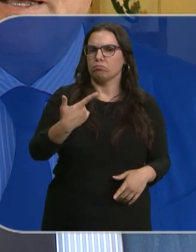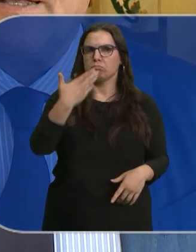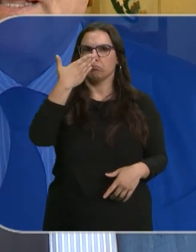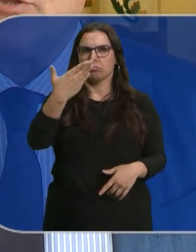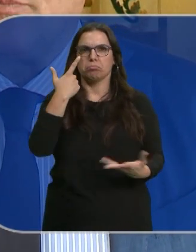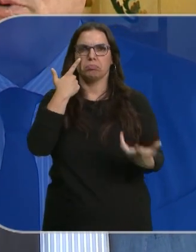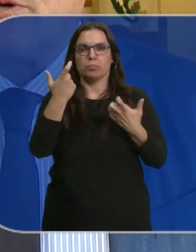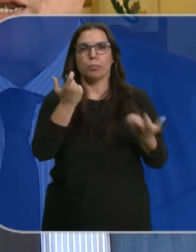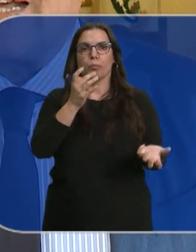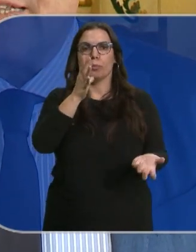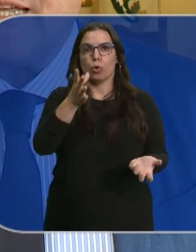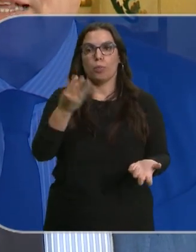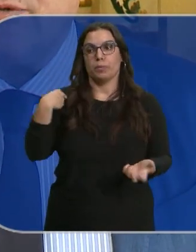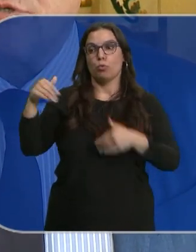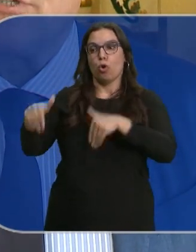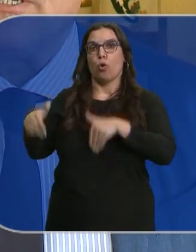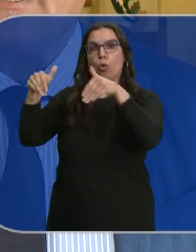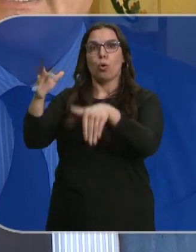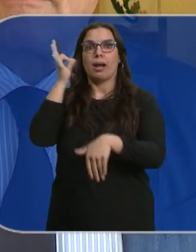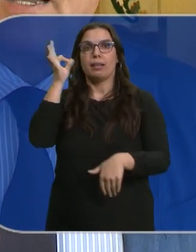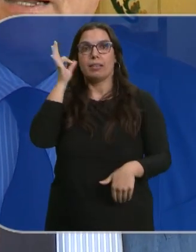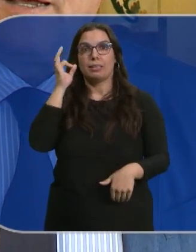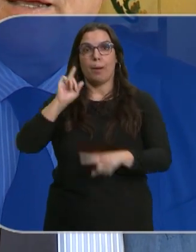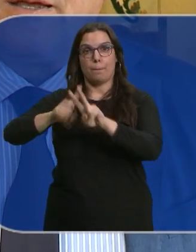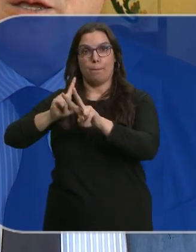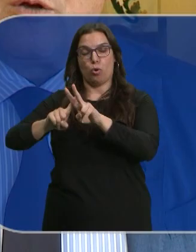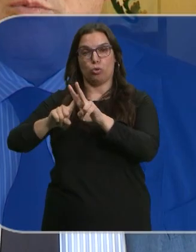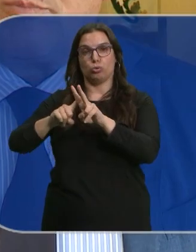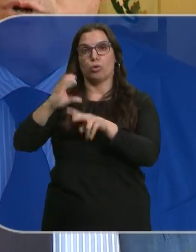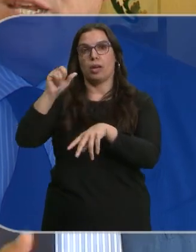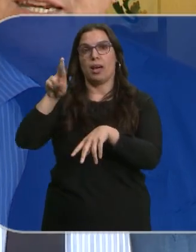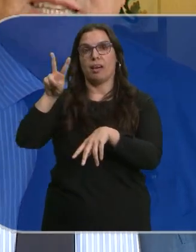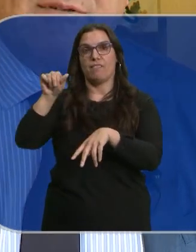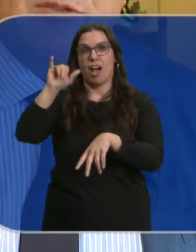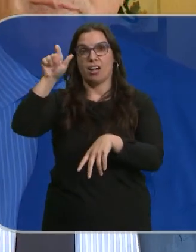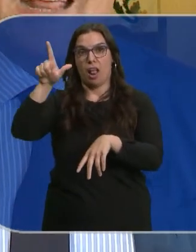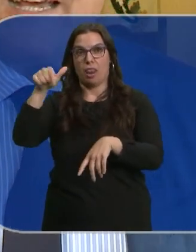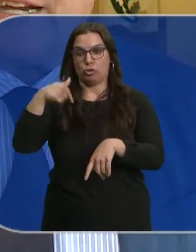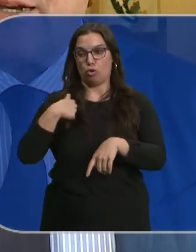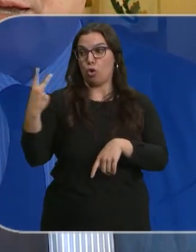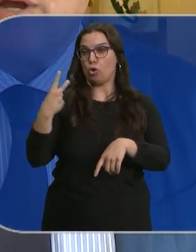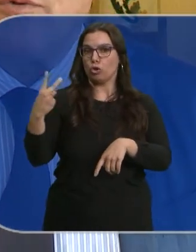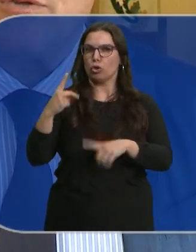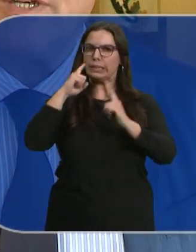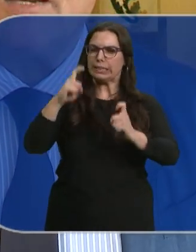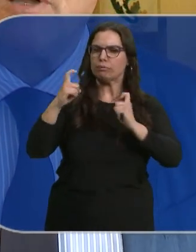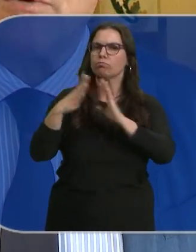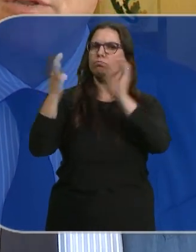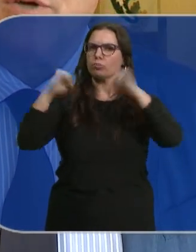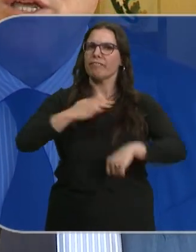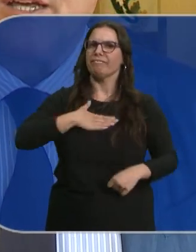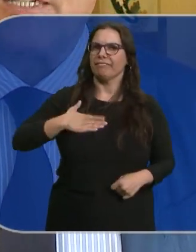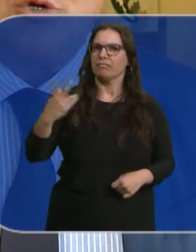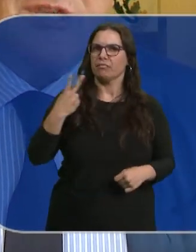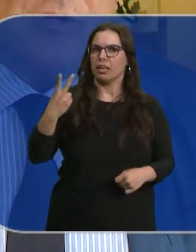tanto por la candidata de Vox, Irene Carvajal, como por quien está hablando para llegar a un acuerdo. Llegar a un